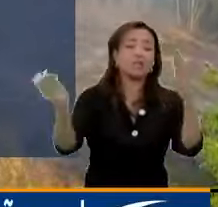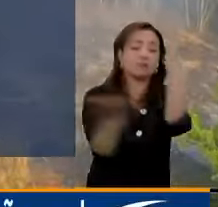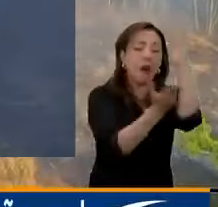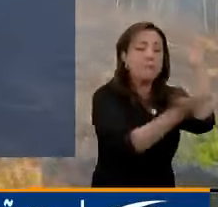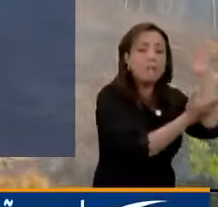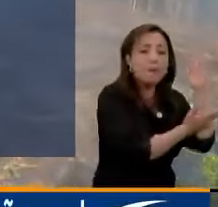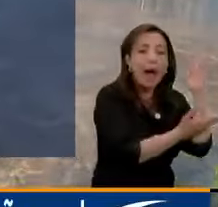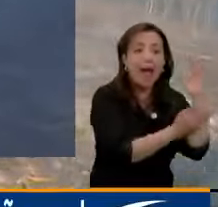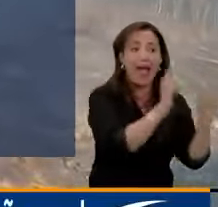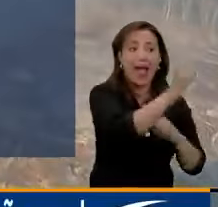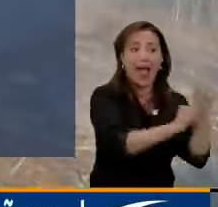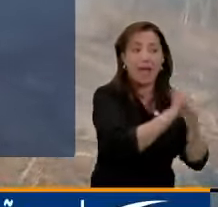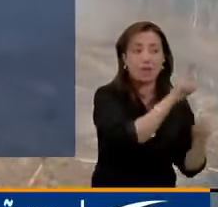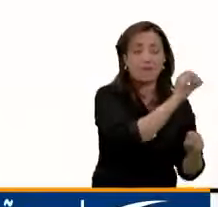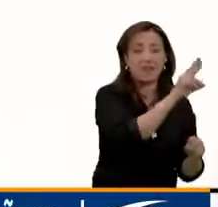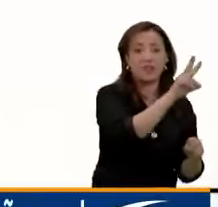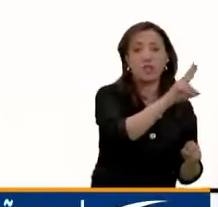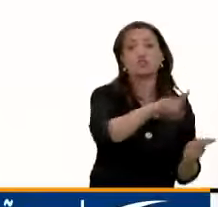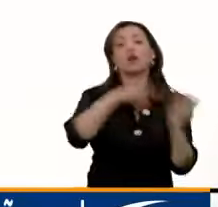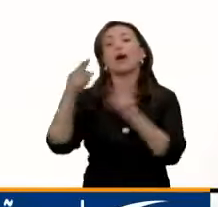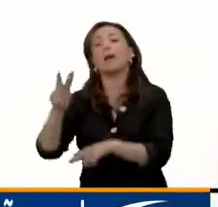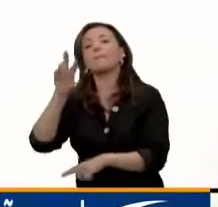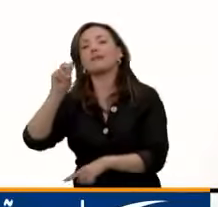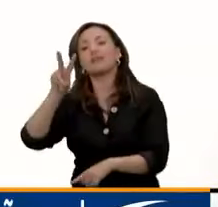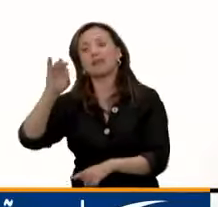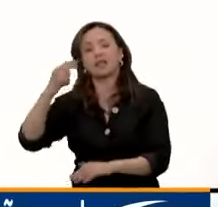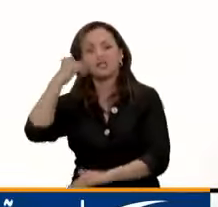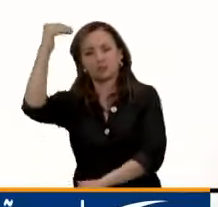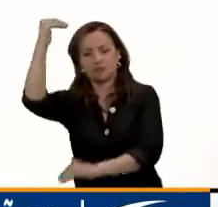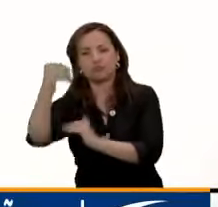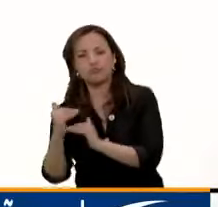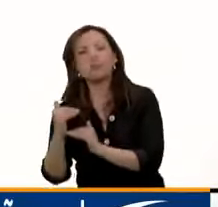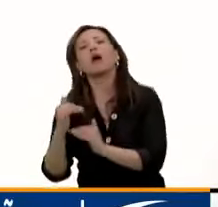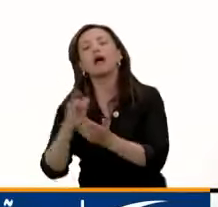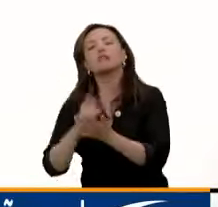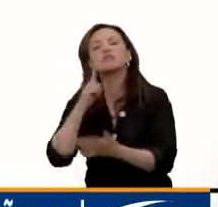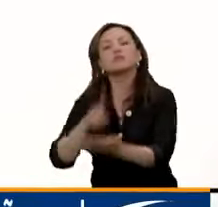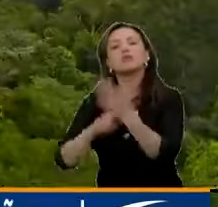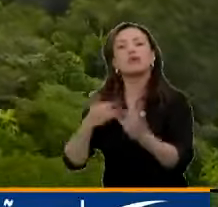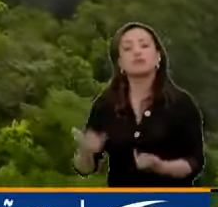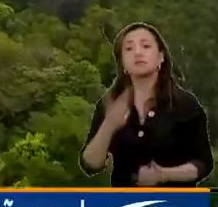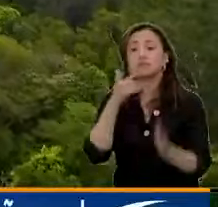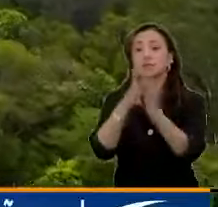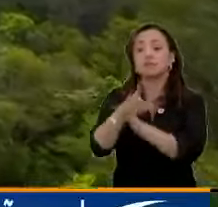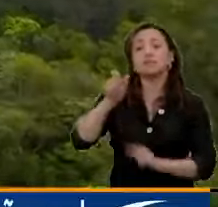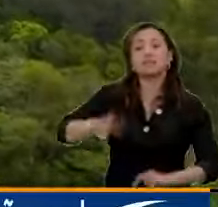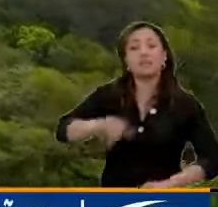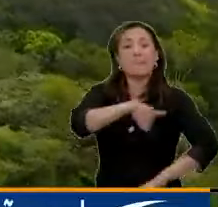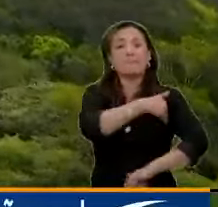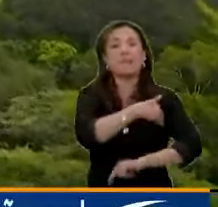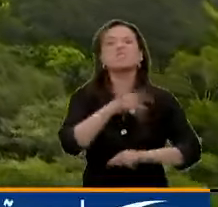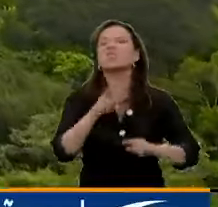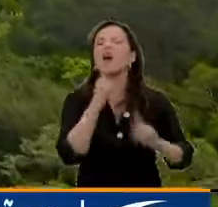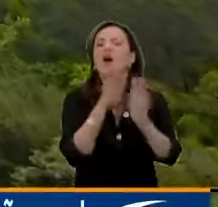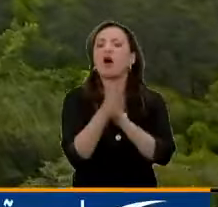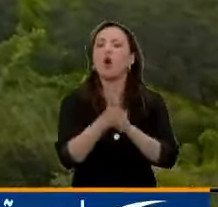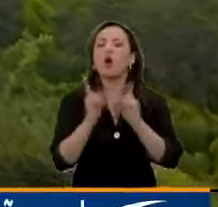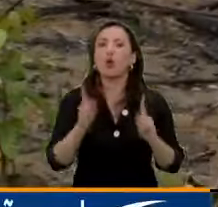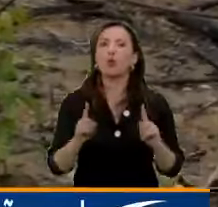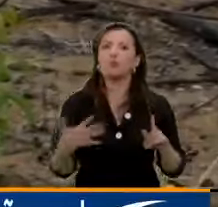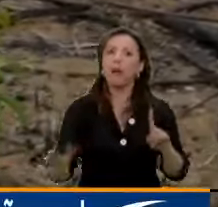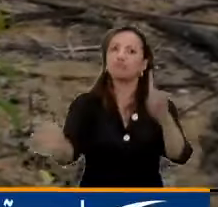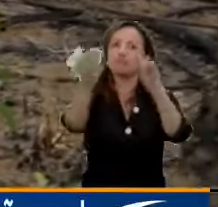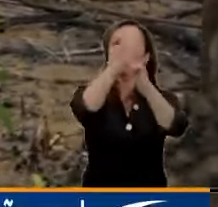deforestadas en el 2023. La ministra de Ambiente, Susana Muhammad, afirma que este éxito se debe gracias al plan de contención de la